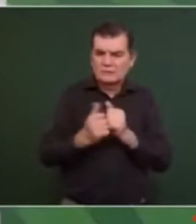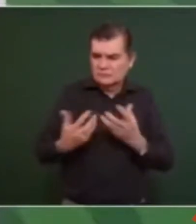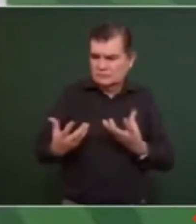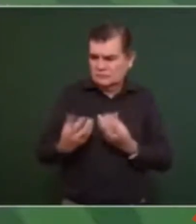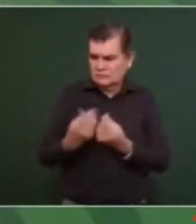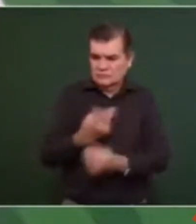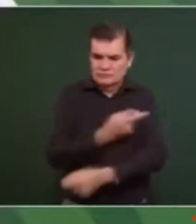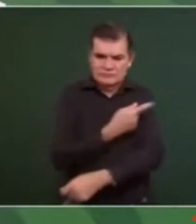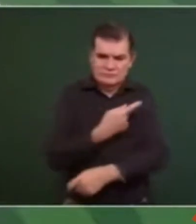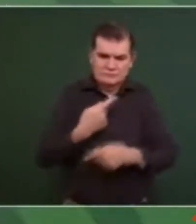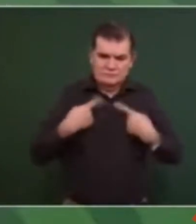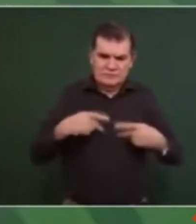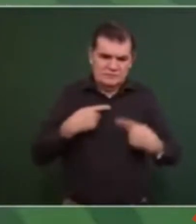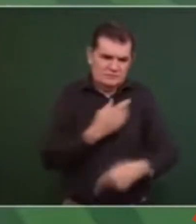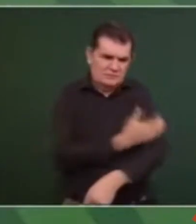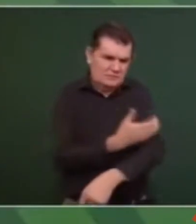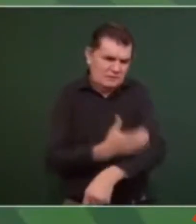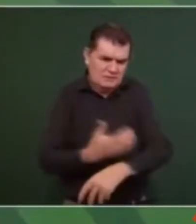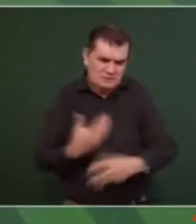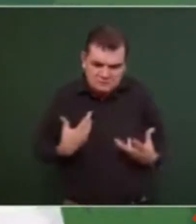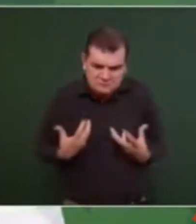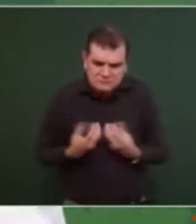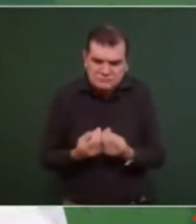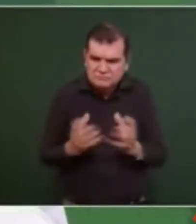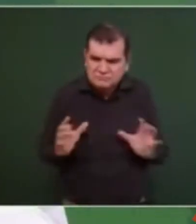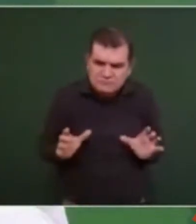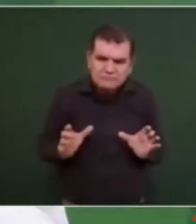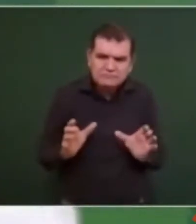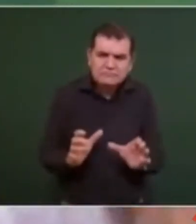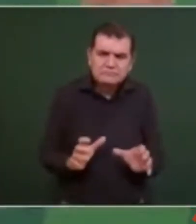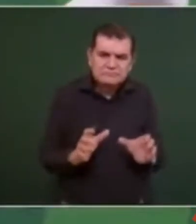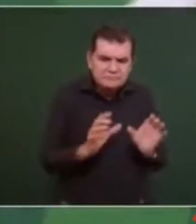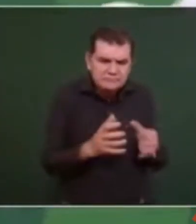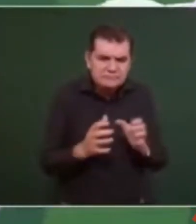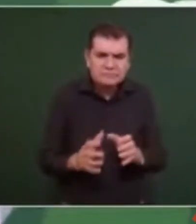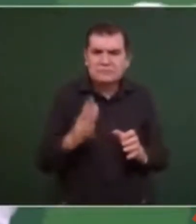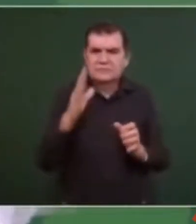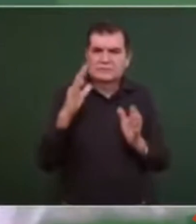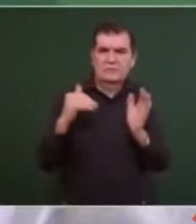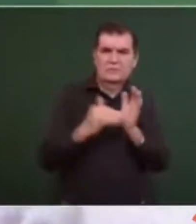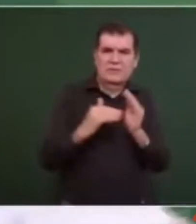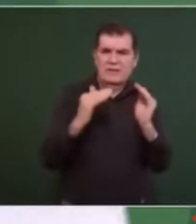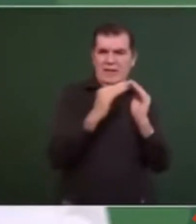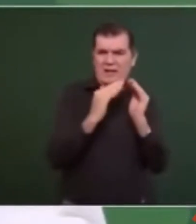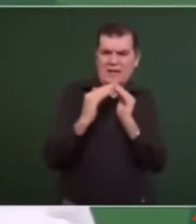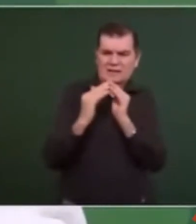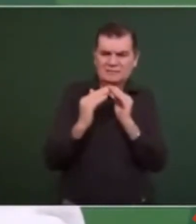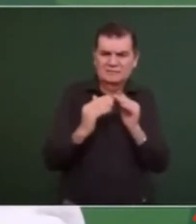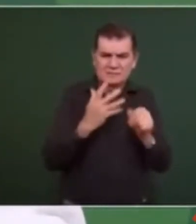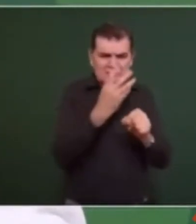y con la participación de la gente, como 5 mil viviendas.